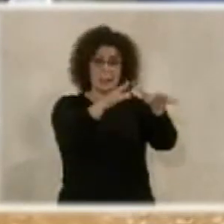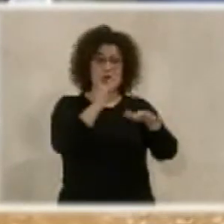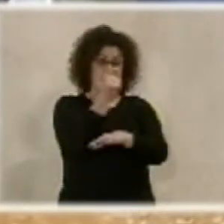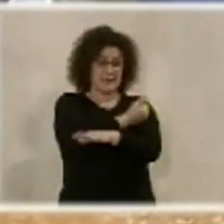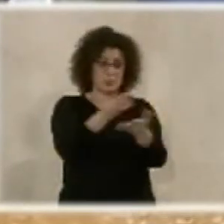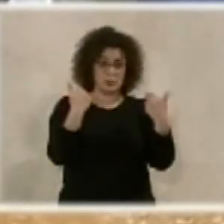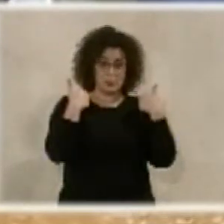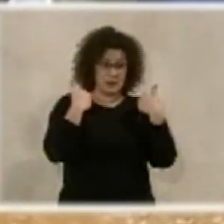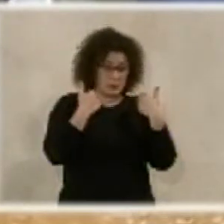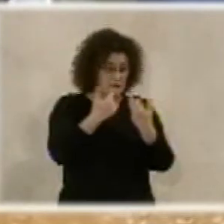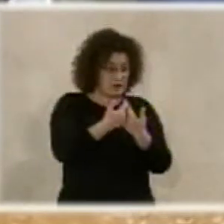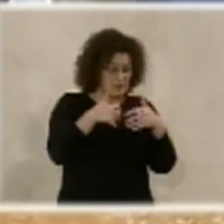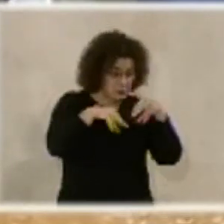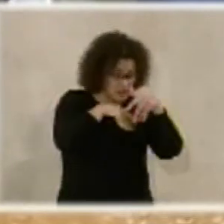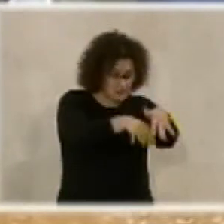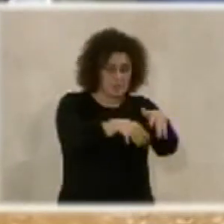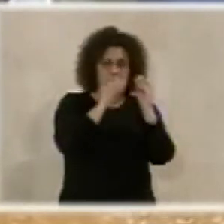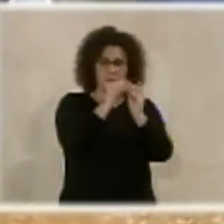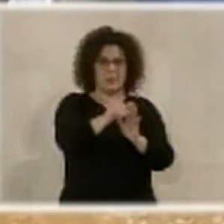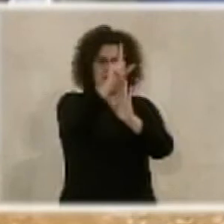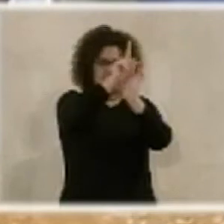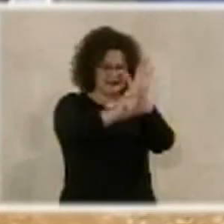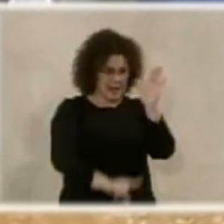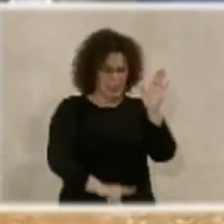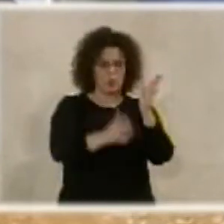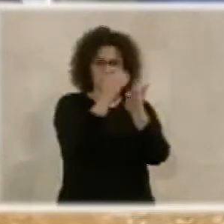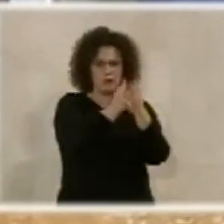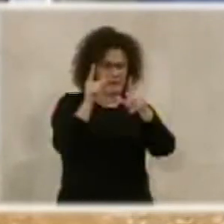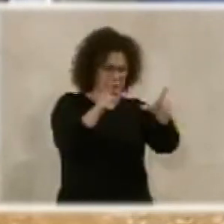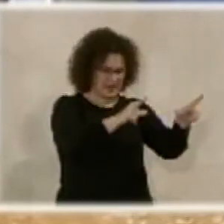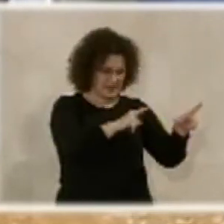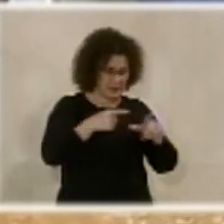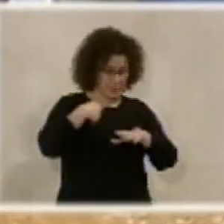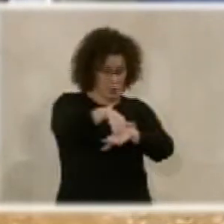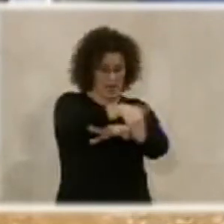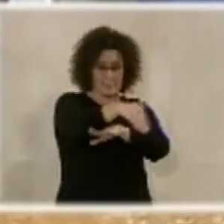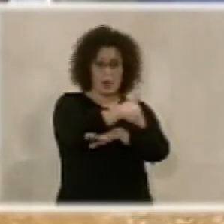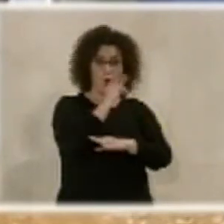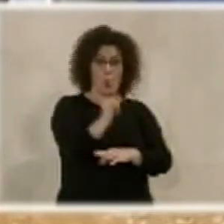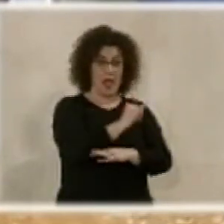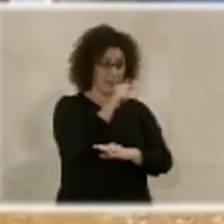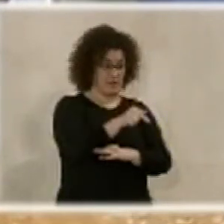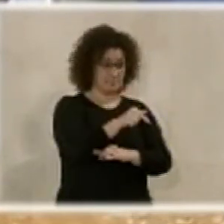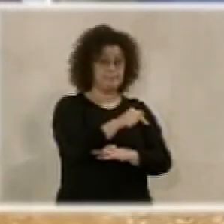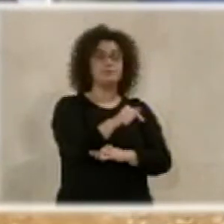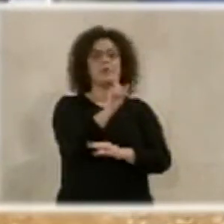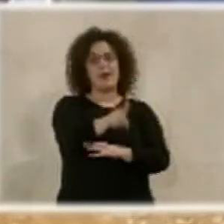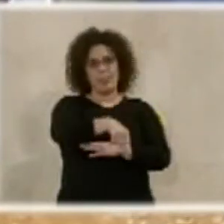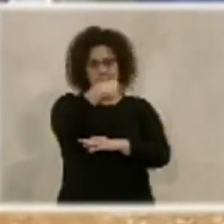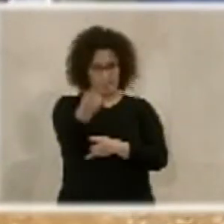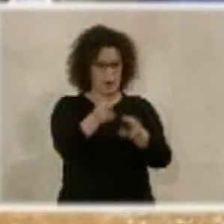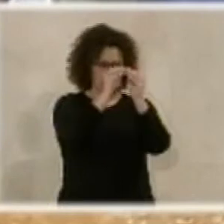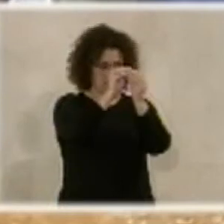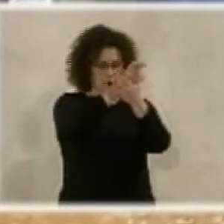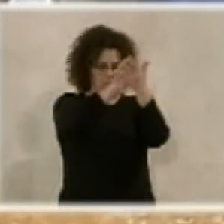sacando todo el listado de todos los linderos de esa finca, que eran los caminos de la Juáida. Después de eso, redactamos un